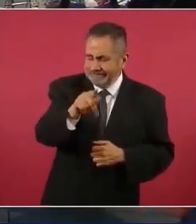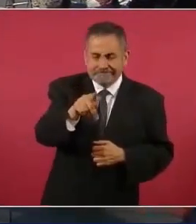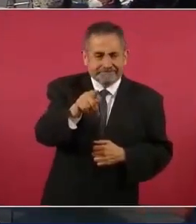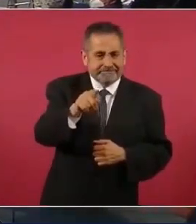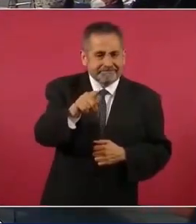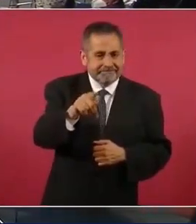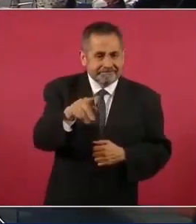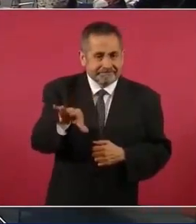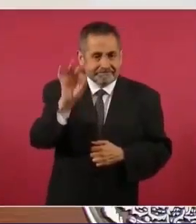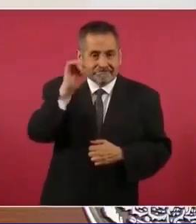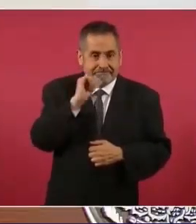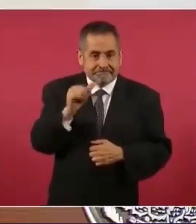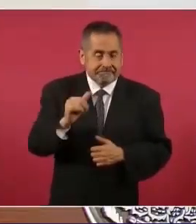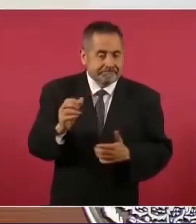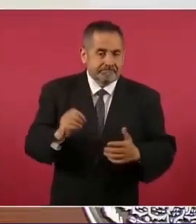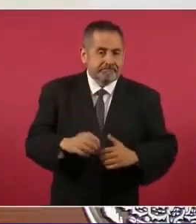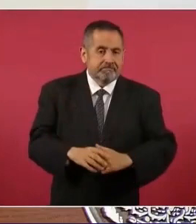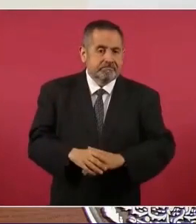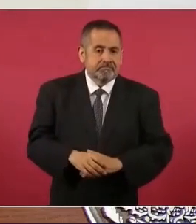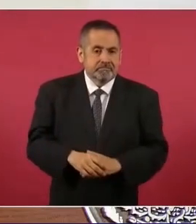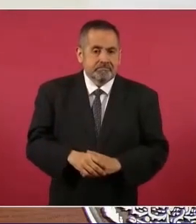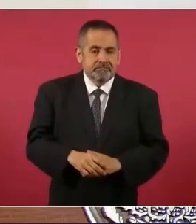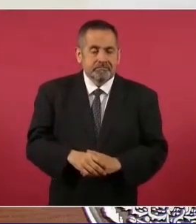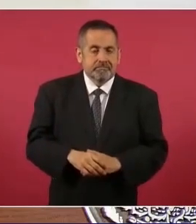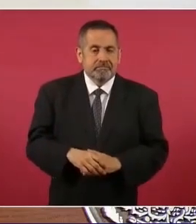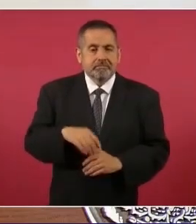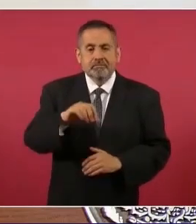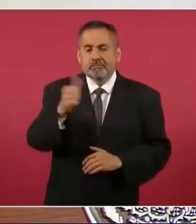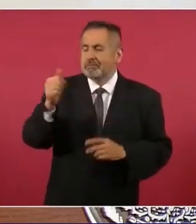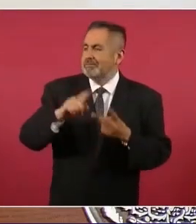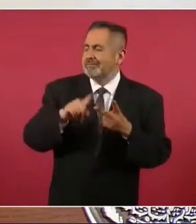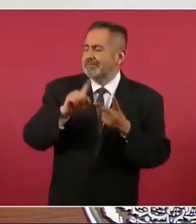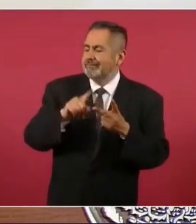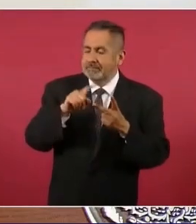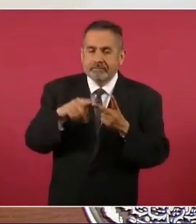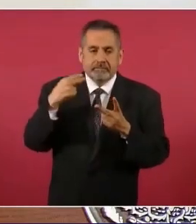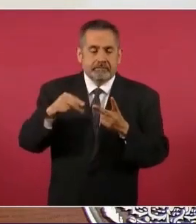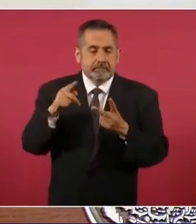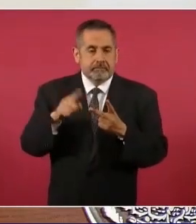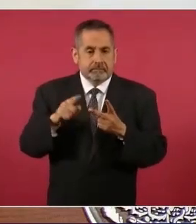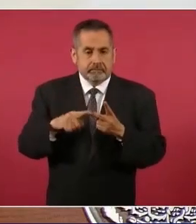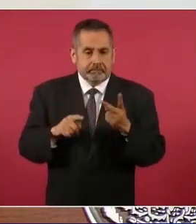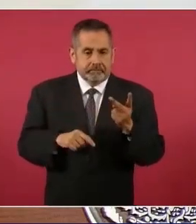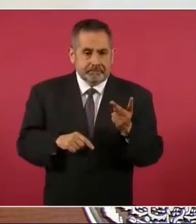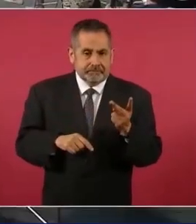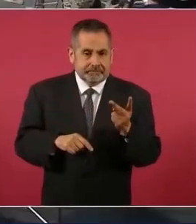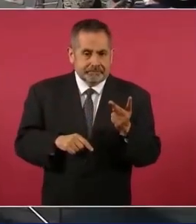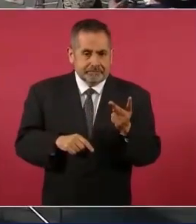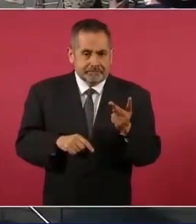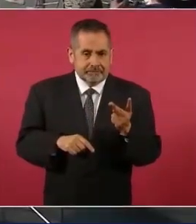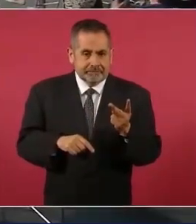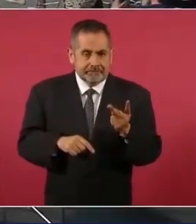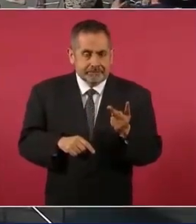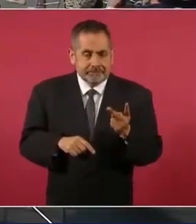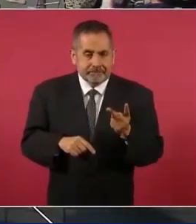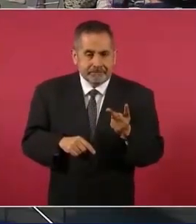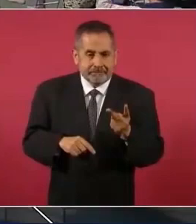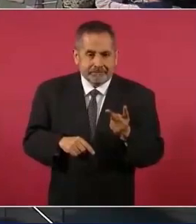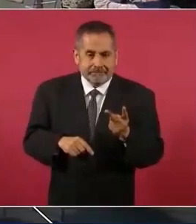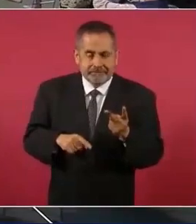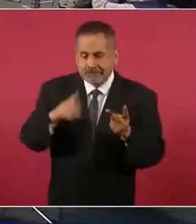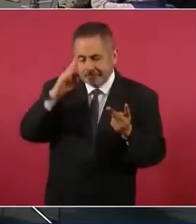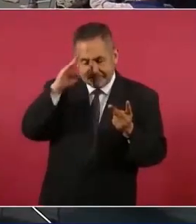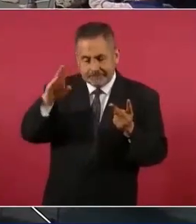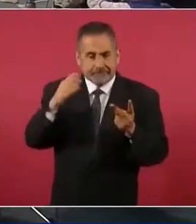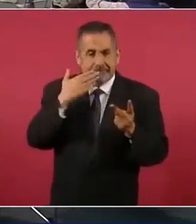¿no lo encuentras? No, es el otro señor. No, no, es su señor,